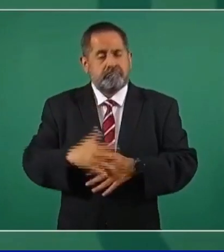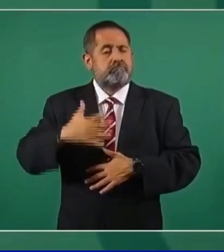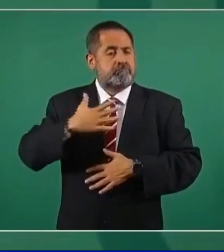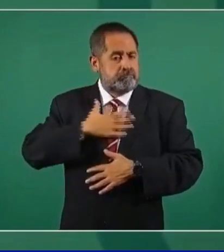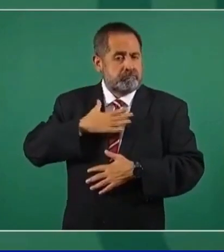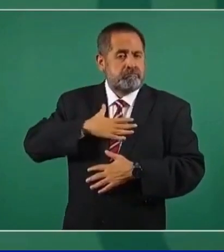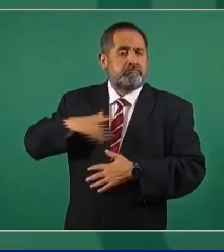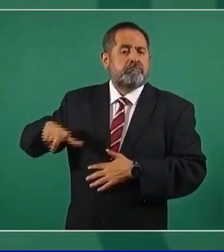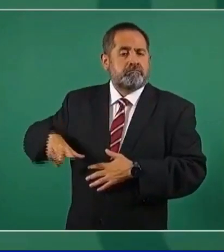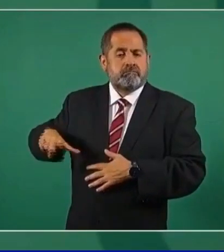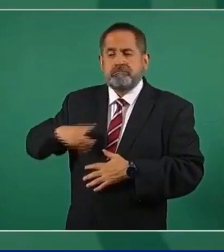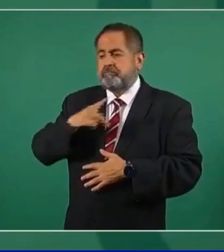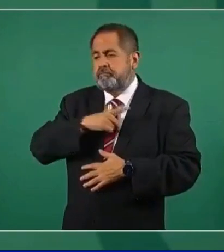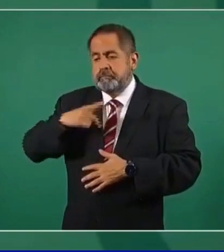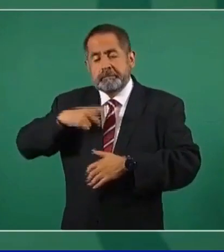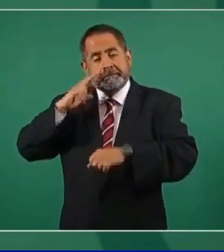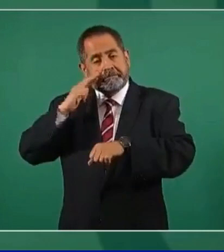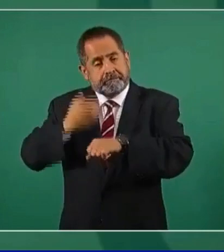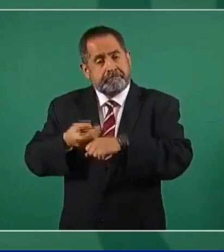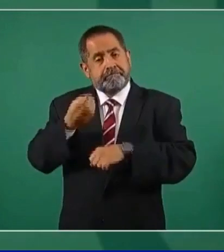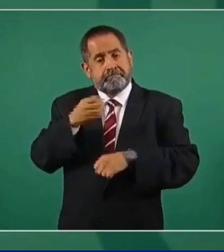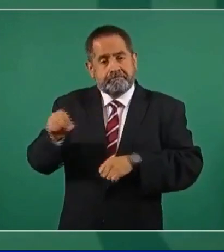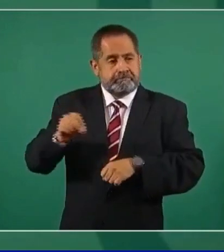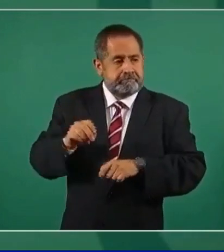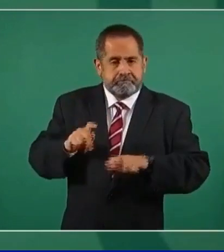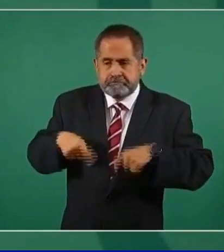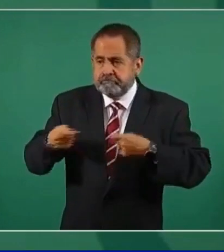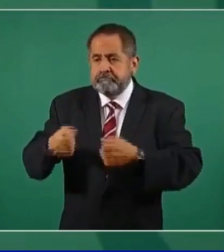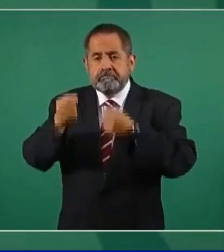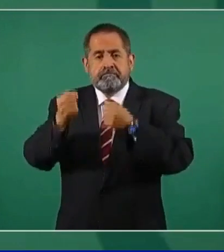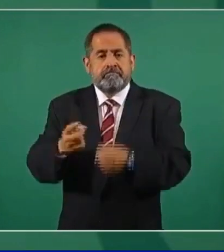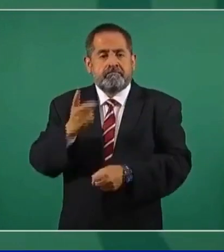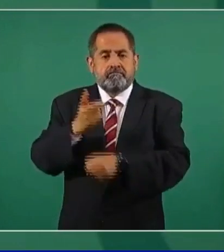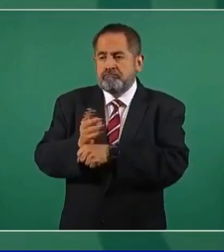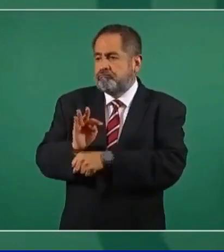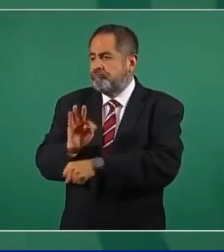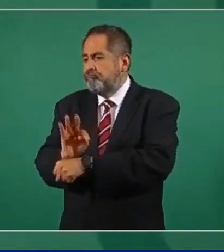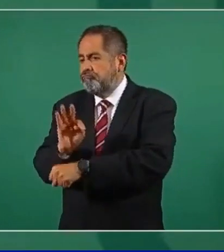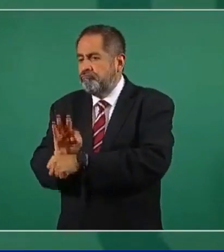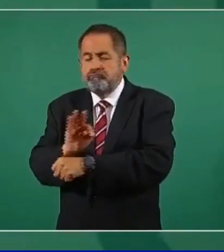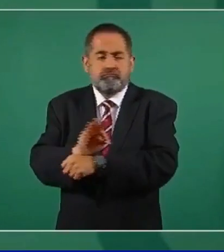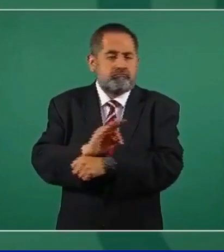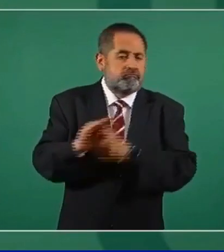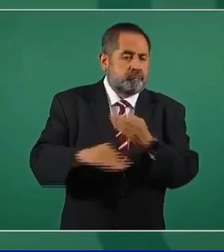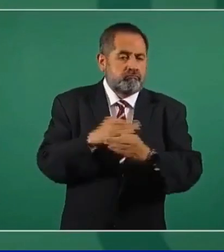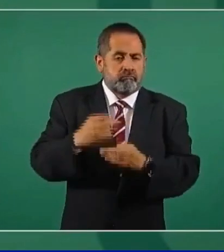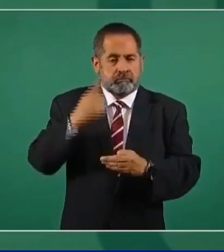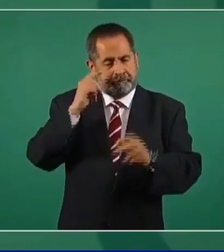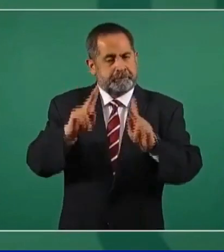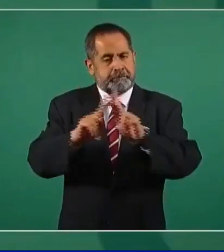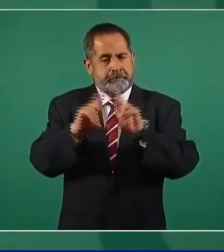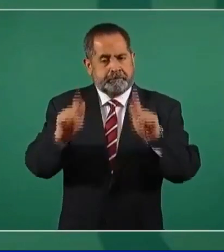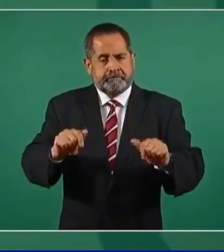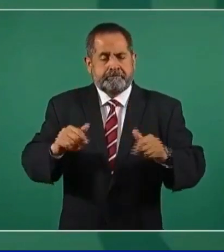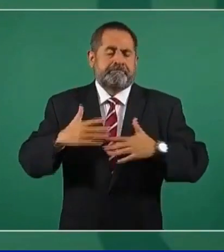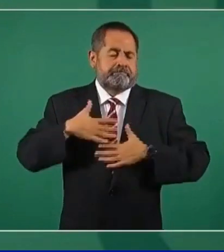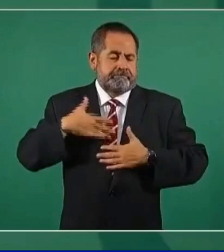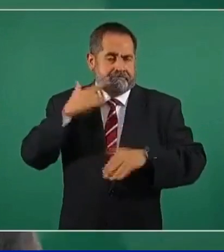tiene la obligación de garantizar la paz y la tranquilidad.